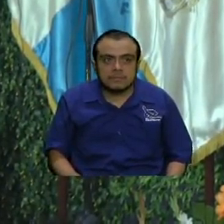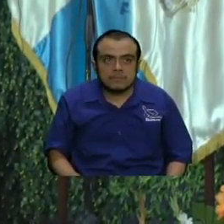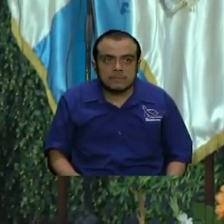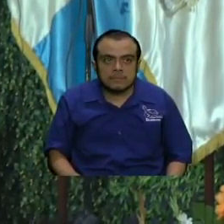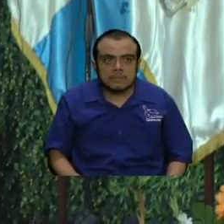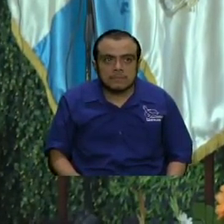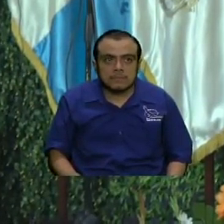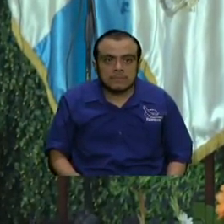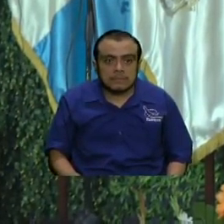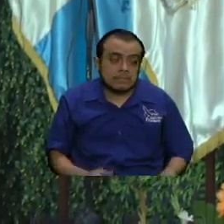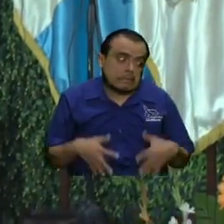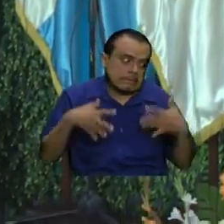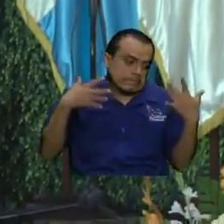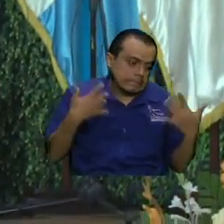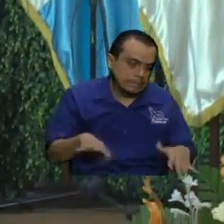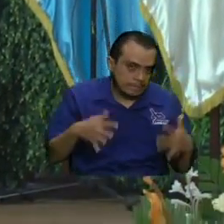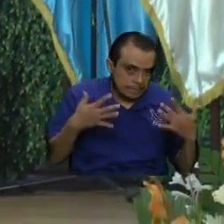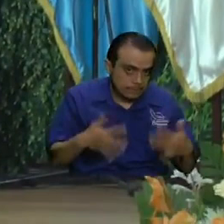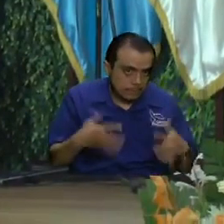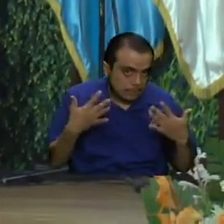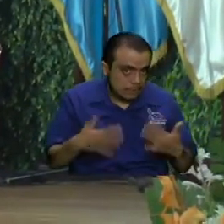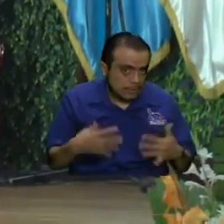aquí me voy a meter en un gran lío